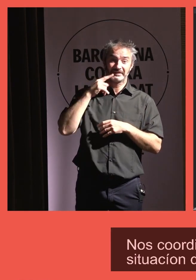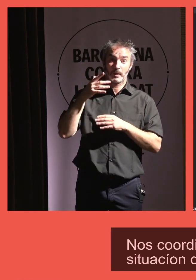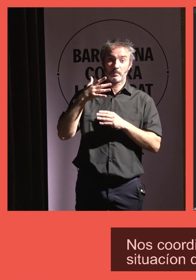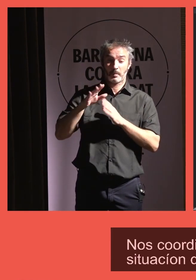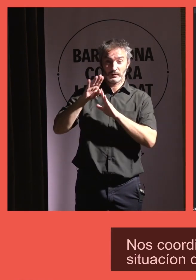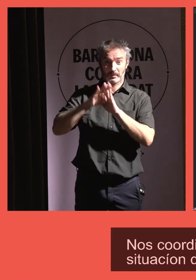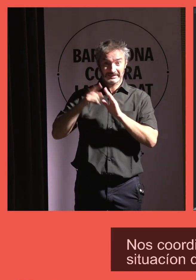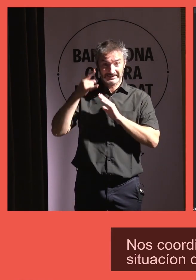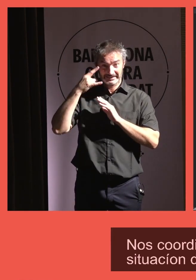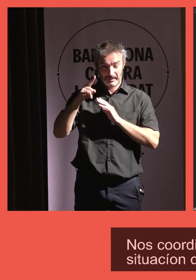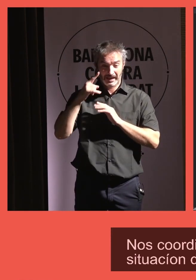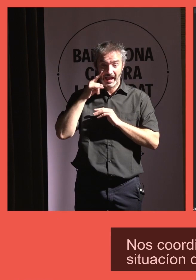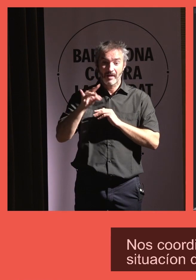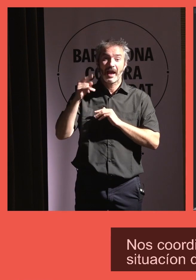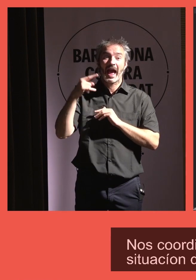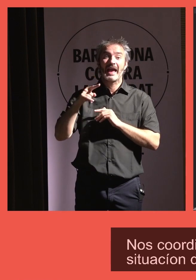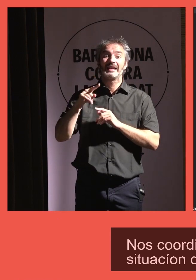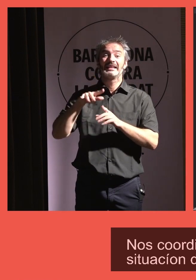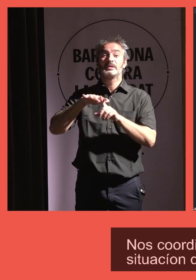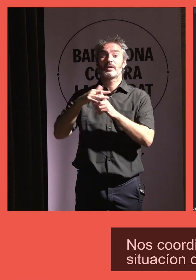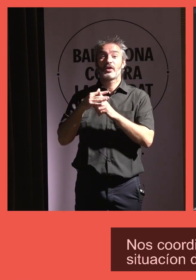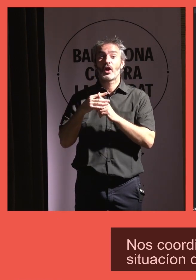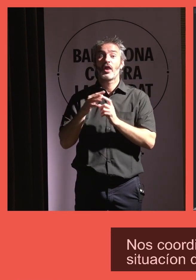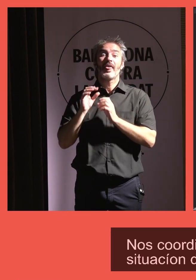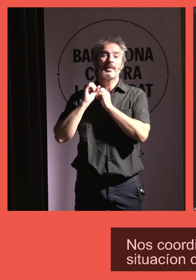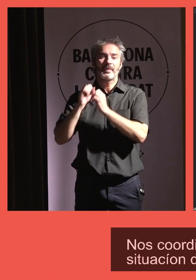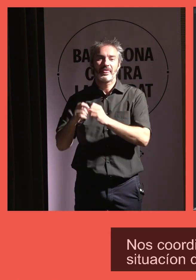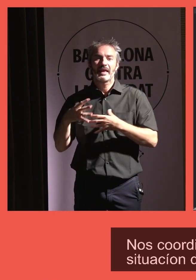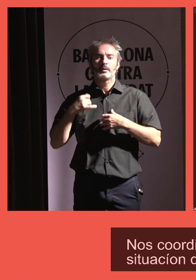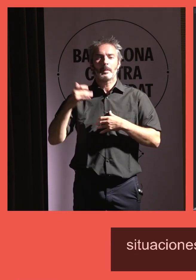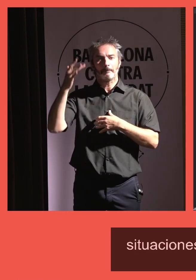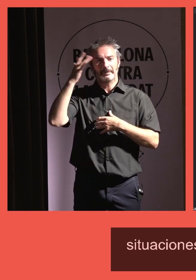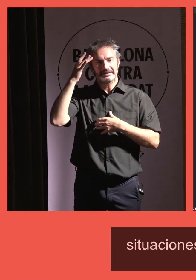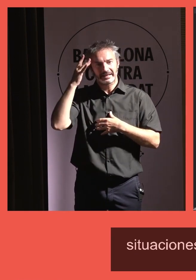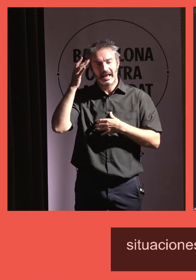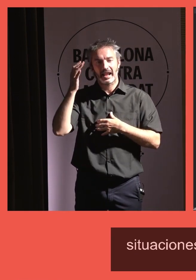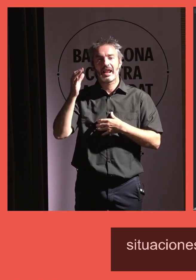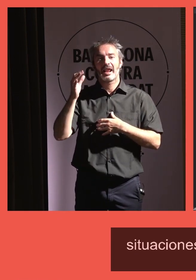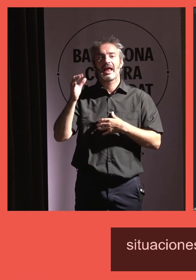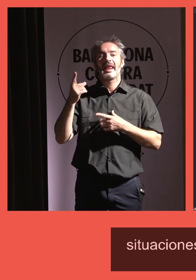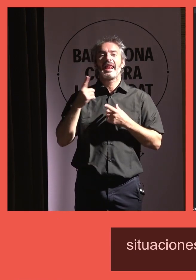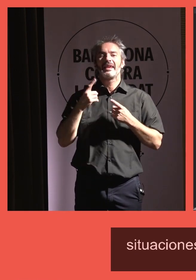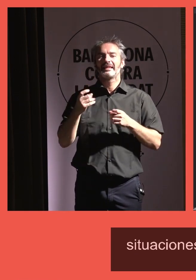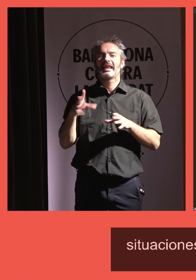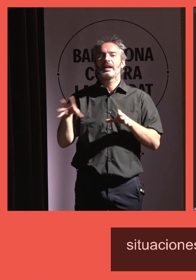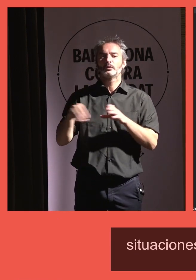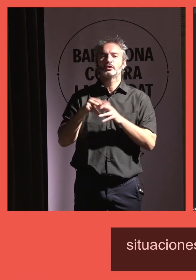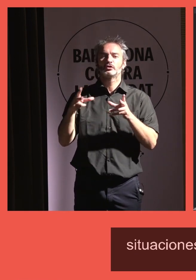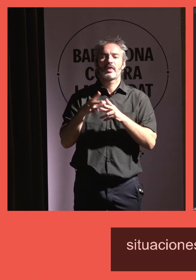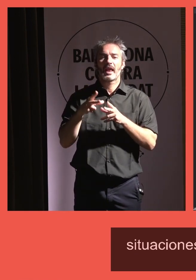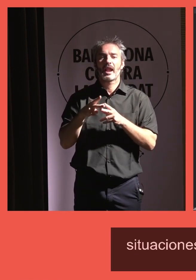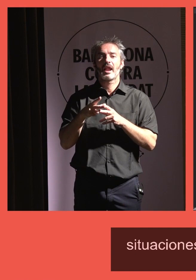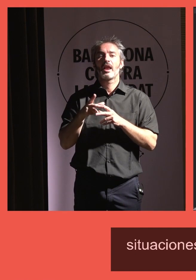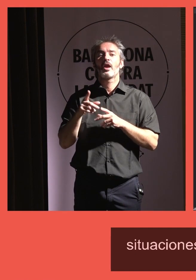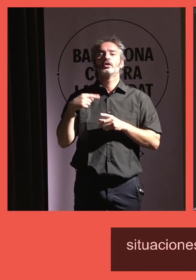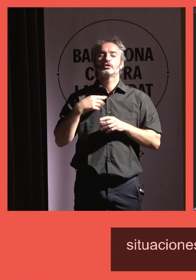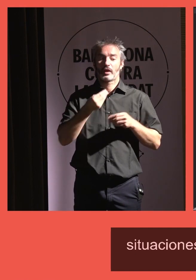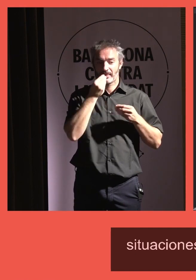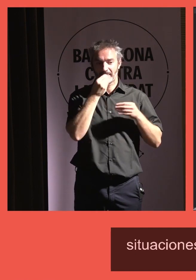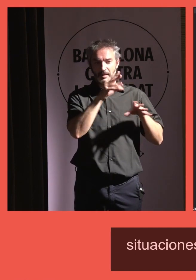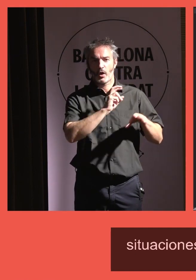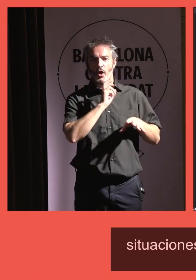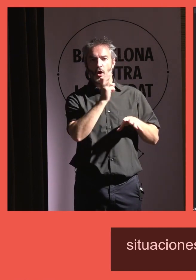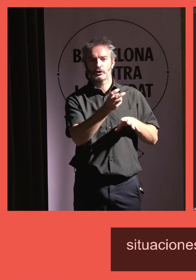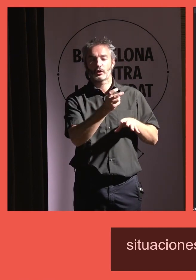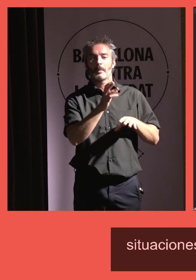Salamanca Compaña detecta situaciones que pueden ser de dependencia, de salud mental, de necesidad de inclusión social, lo derivan